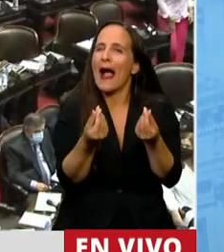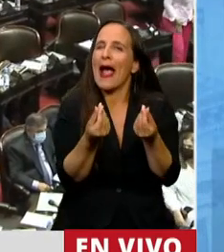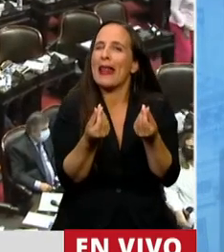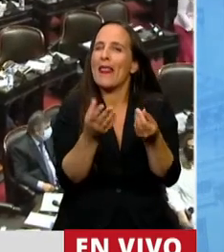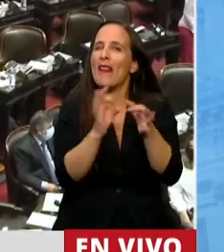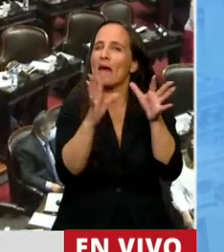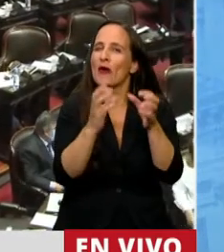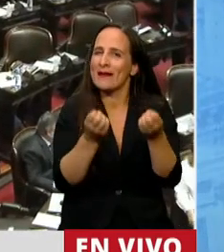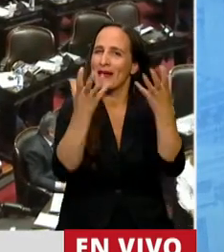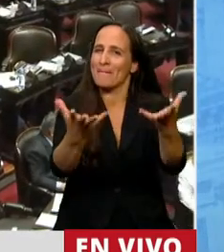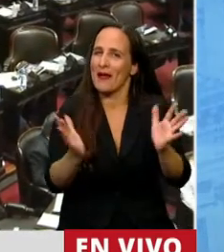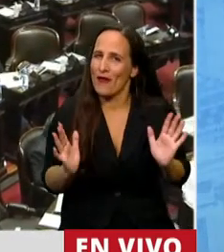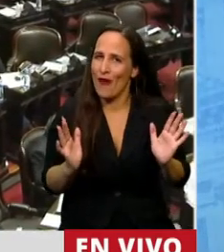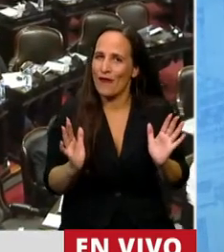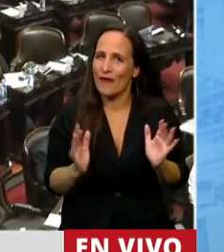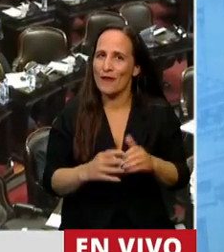democracia.